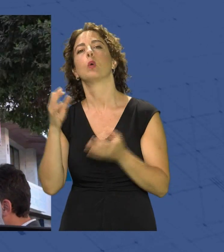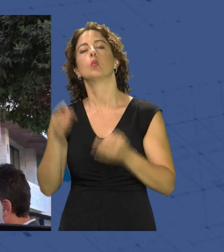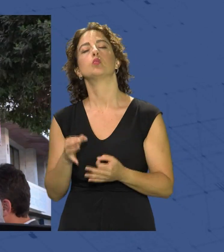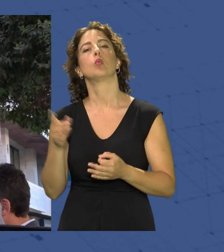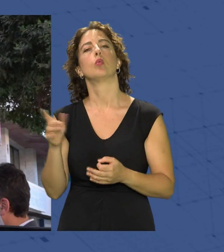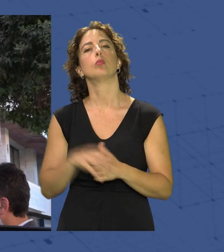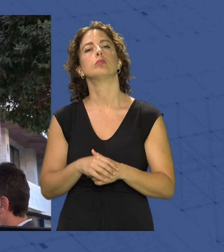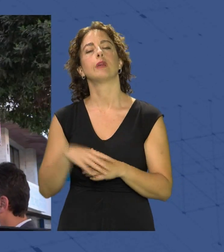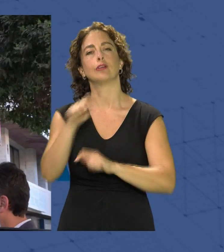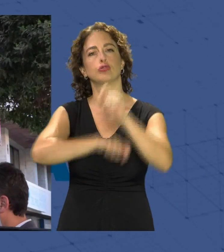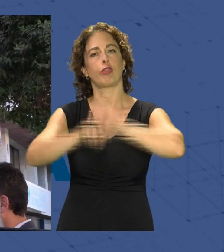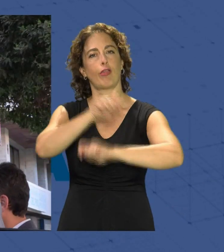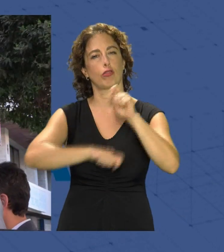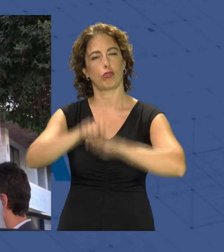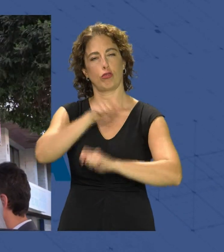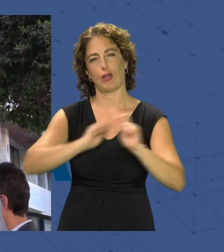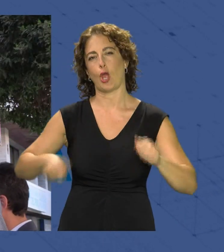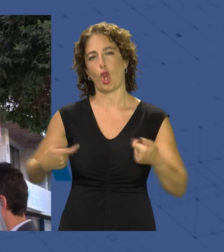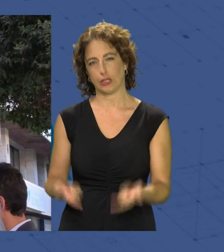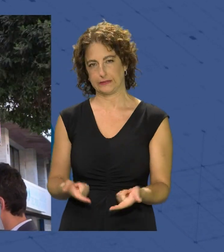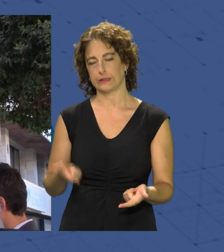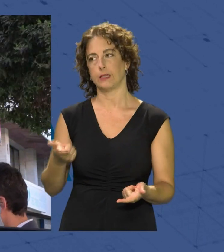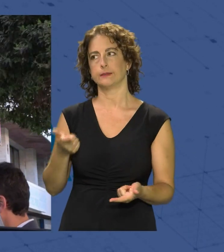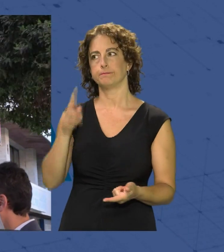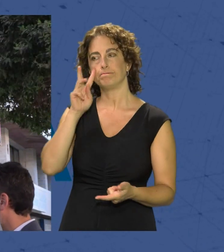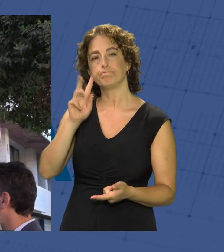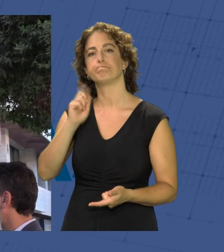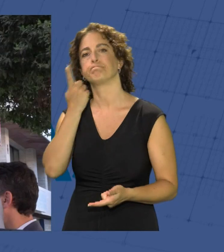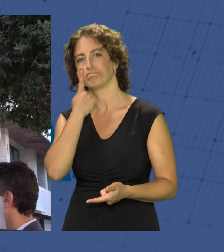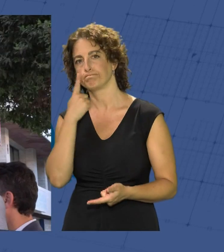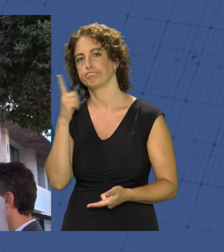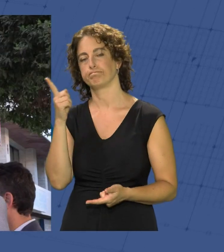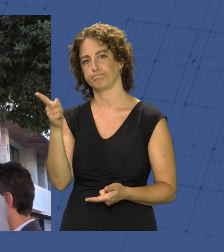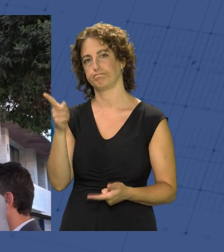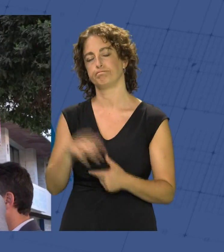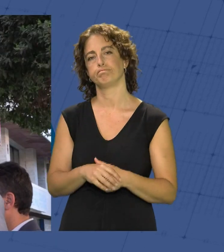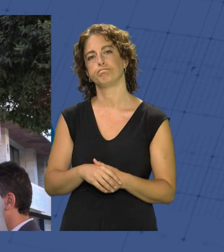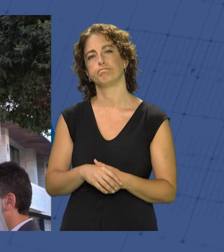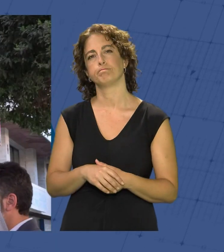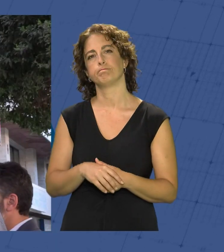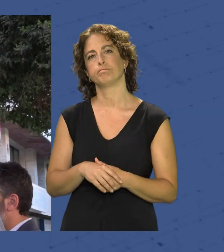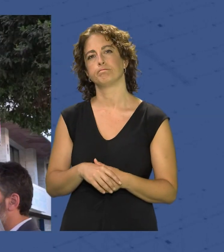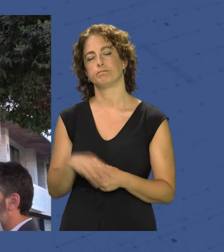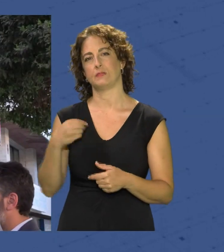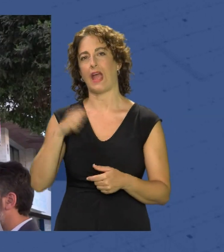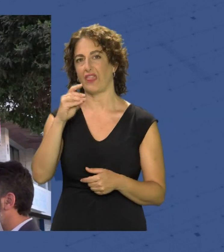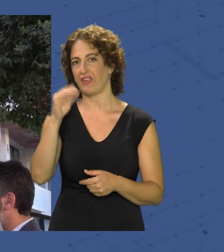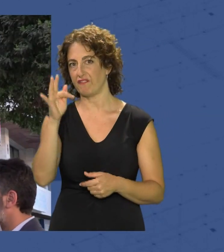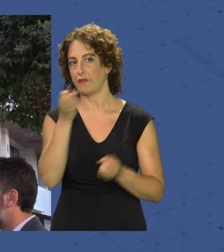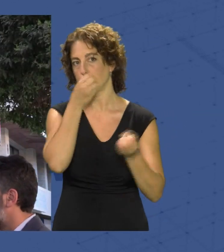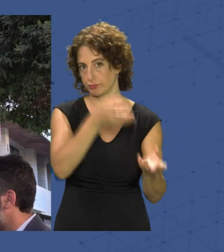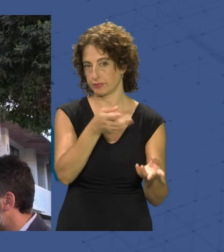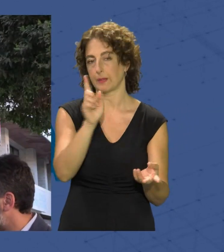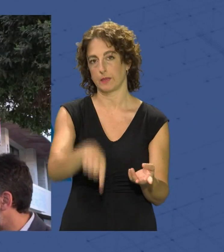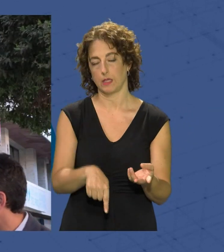de la asociación ecologista se tuvo conocimiento por parte de Adif por supuesto también